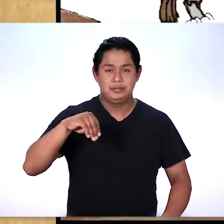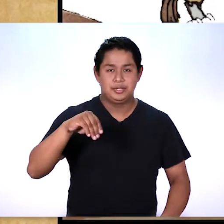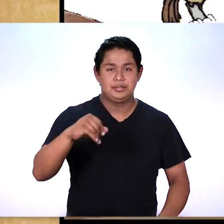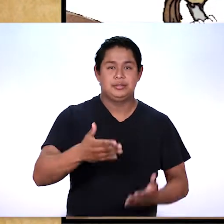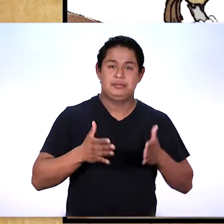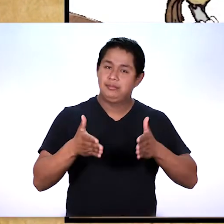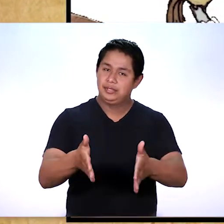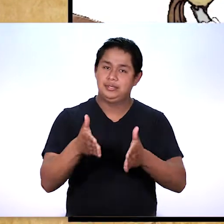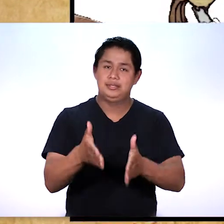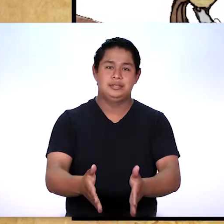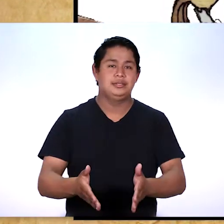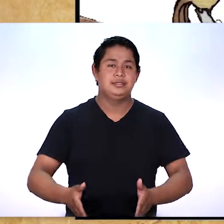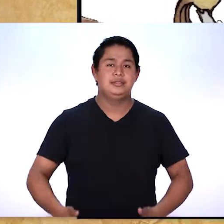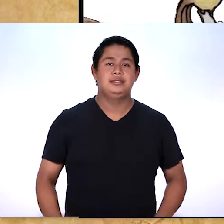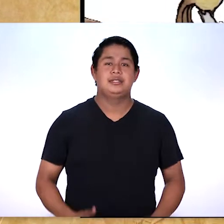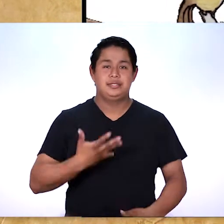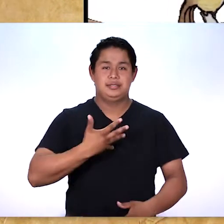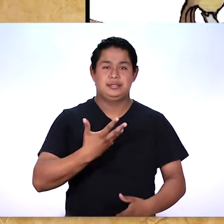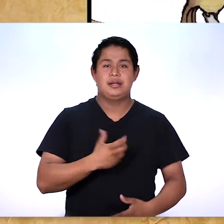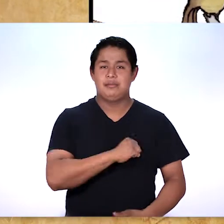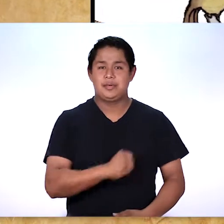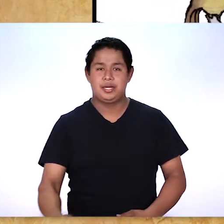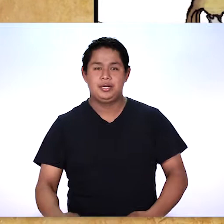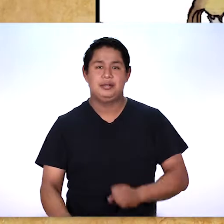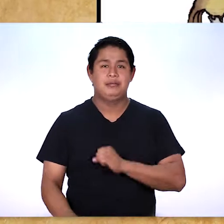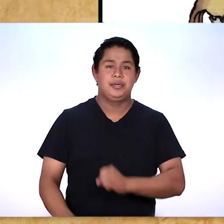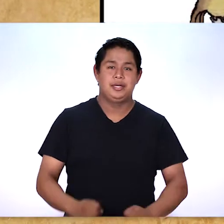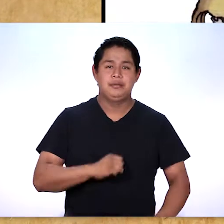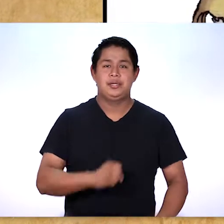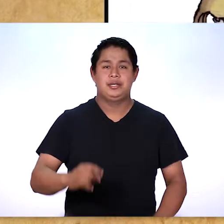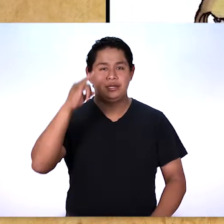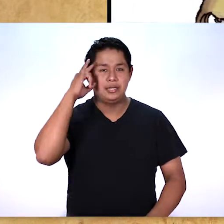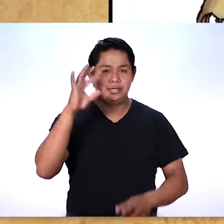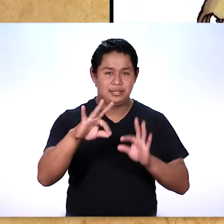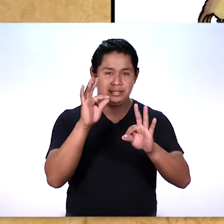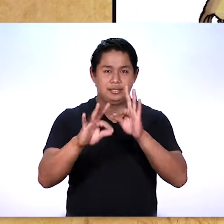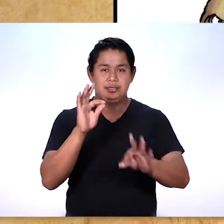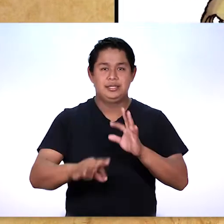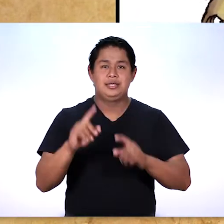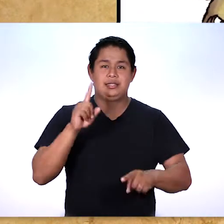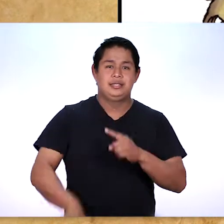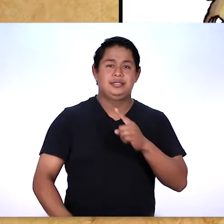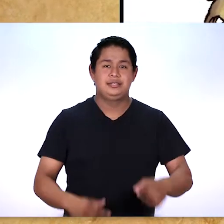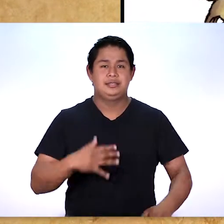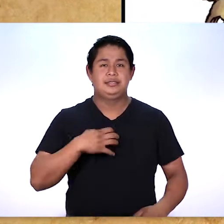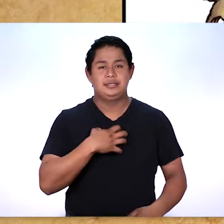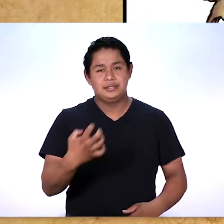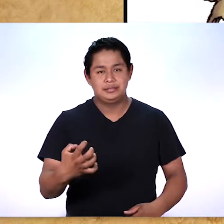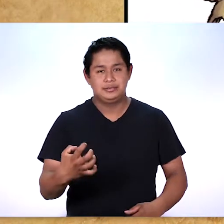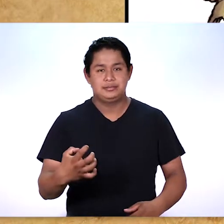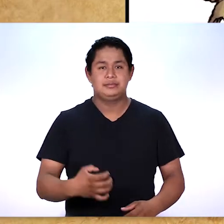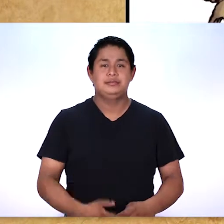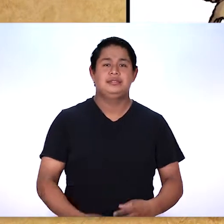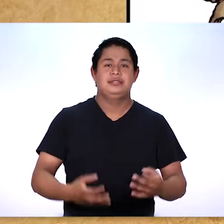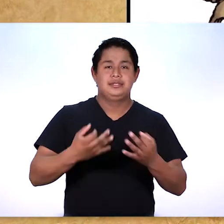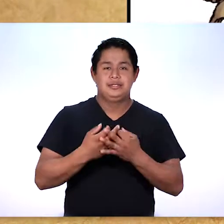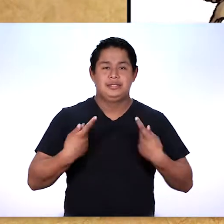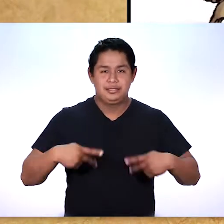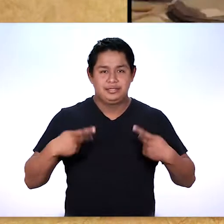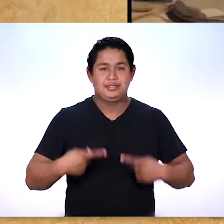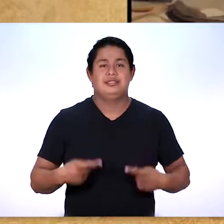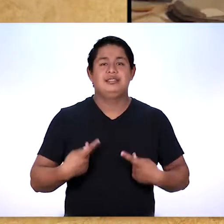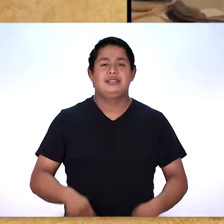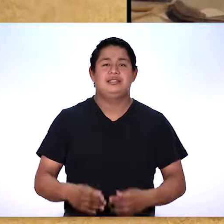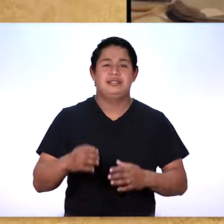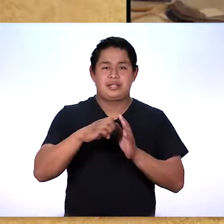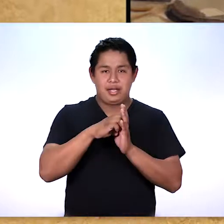son como la semilla que cayó en el camino. Viene el maligno y les quita el mensaje sembrado en su corazón.